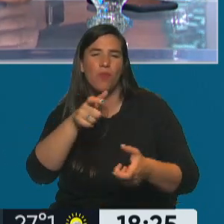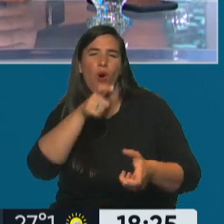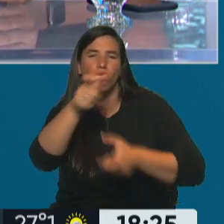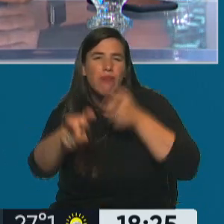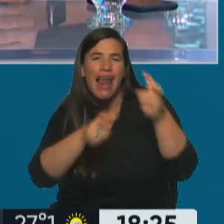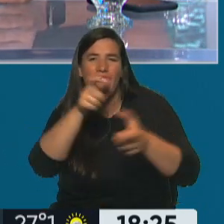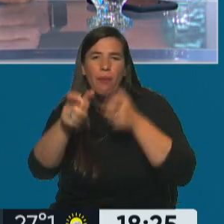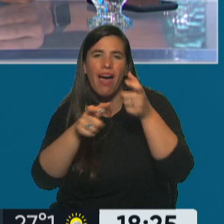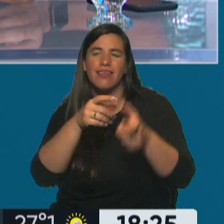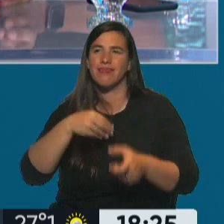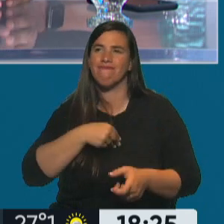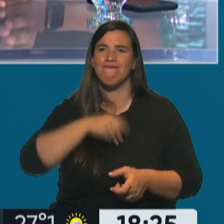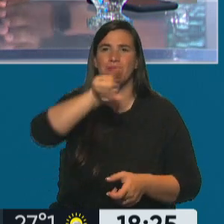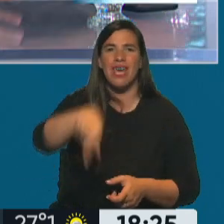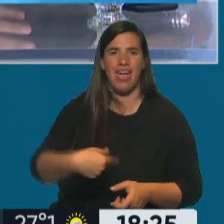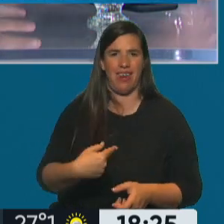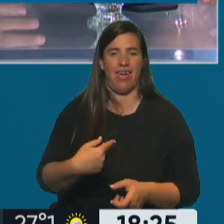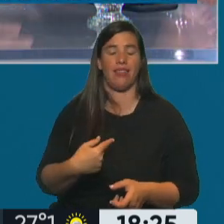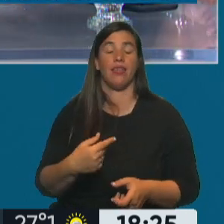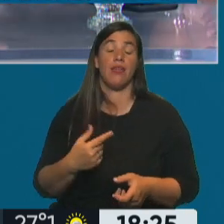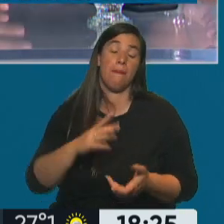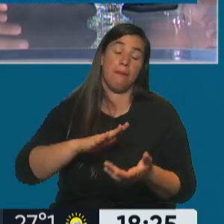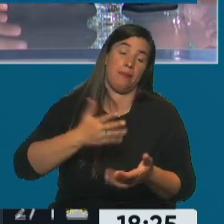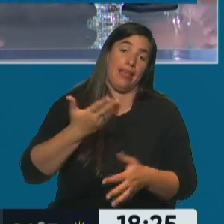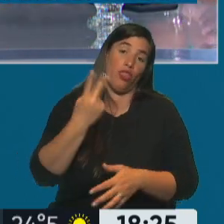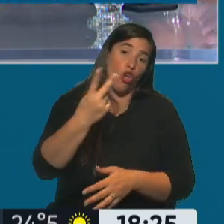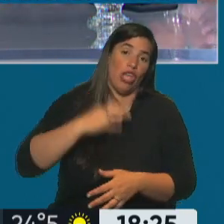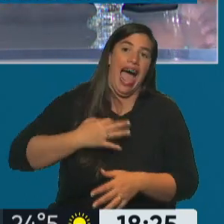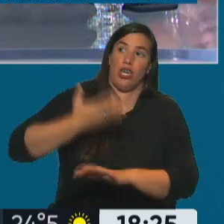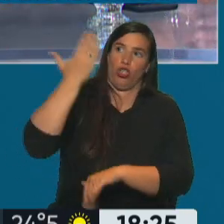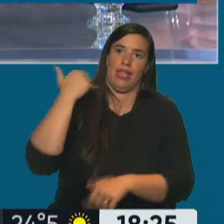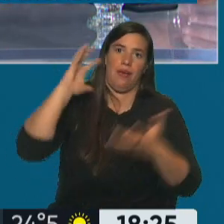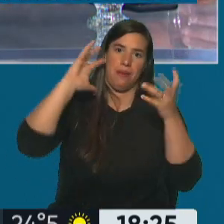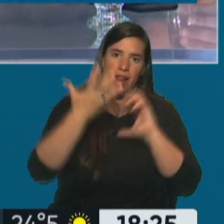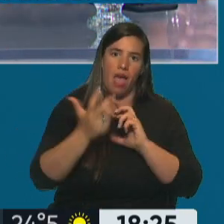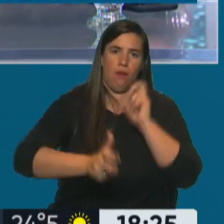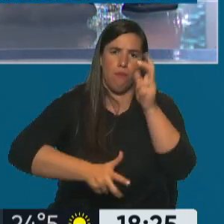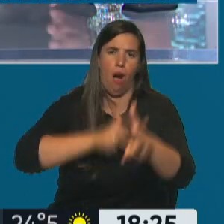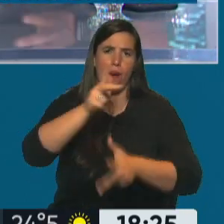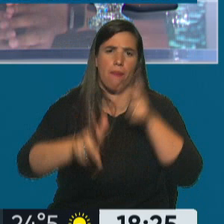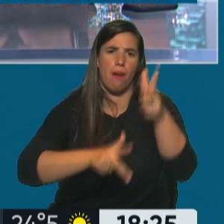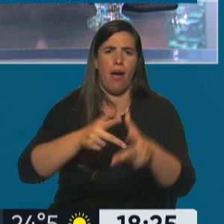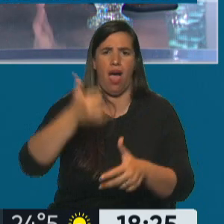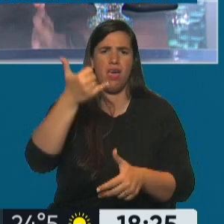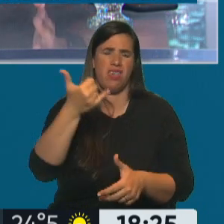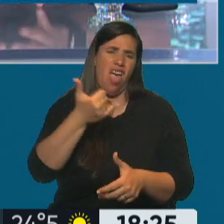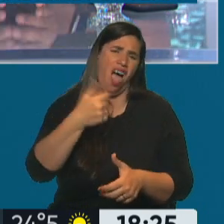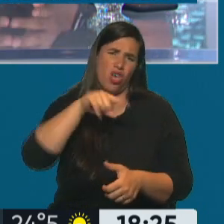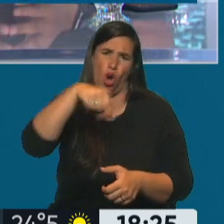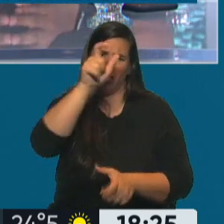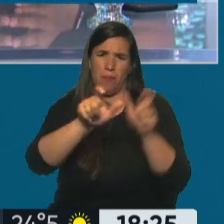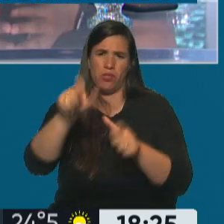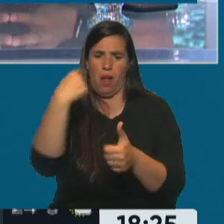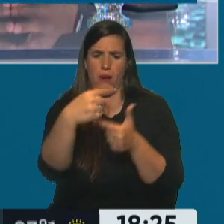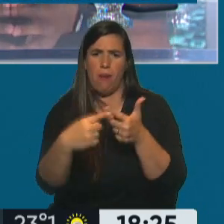declamaciones desde hace ya más de dos años, de Javier Milei, de Victoria Villarroel, de Diana Mondino, de Lilia Lemoyne, como hoy que dijo que iba a cerrar o que iba a privatizar